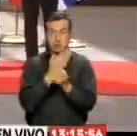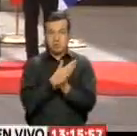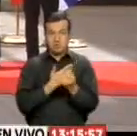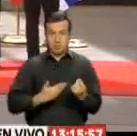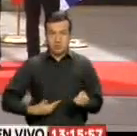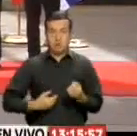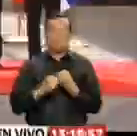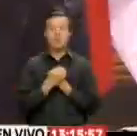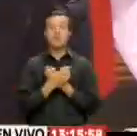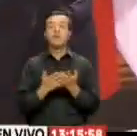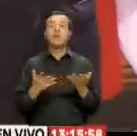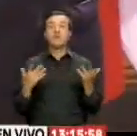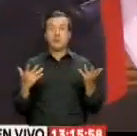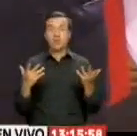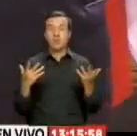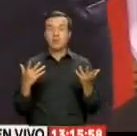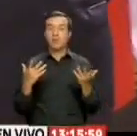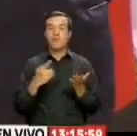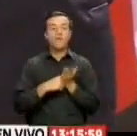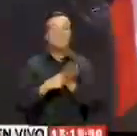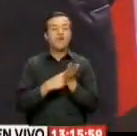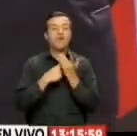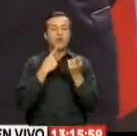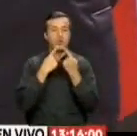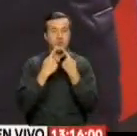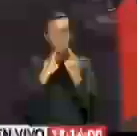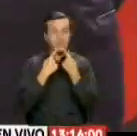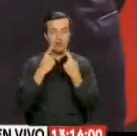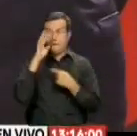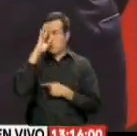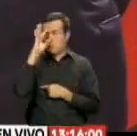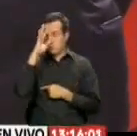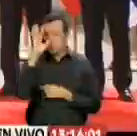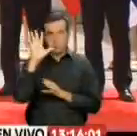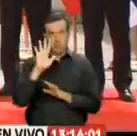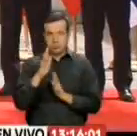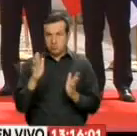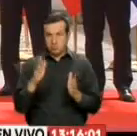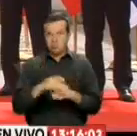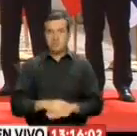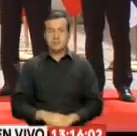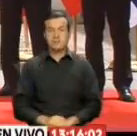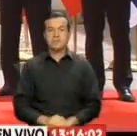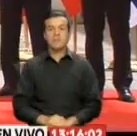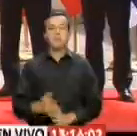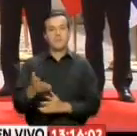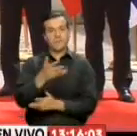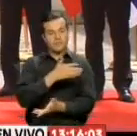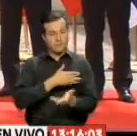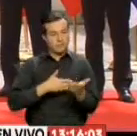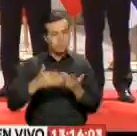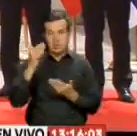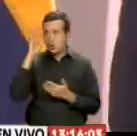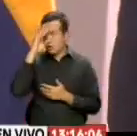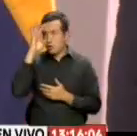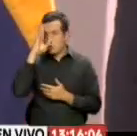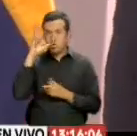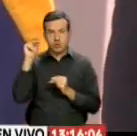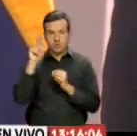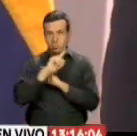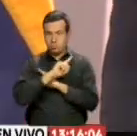aseguró ante sus pares Que este será un foro para el diálogo y sin ideologías Va a ser un foro sin ideología